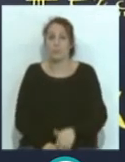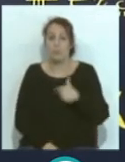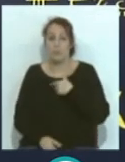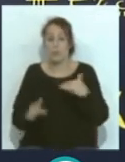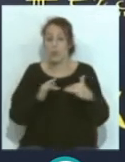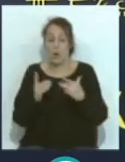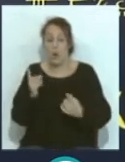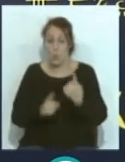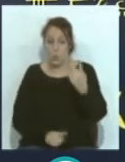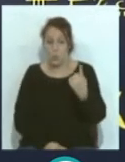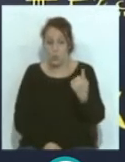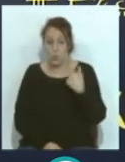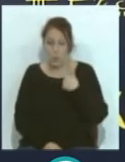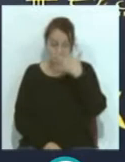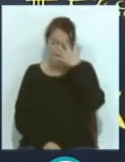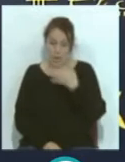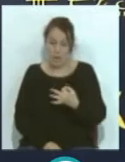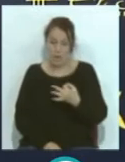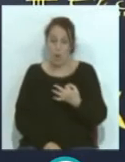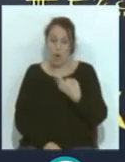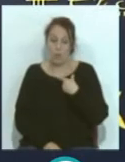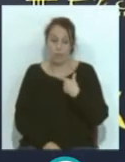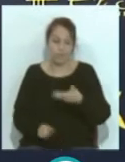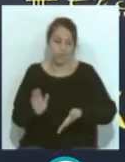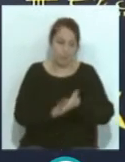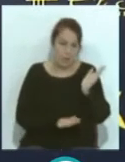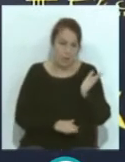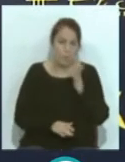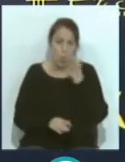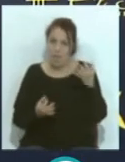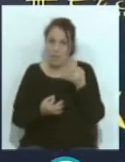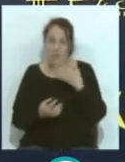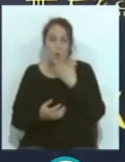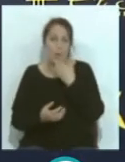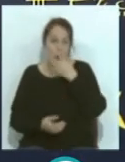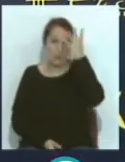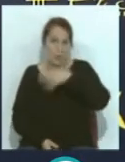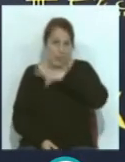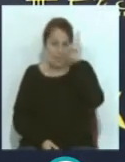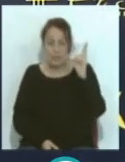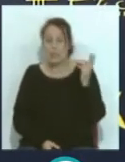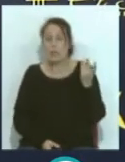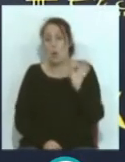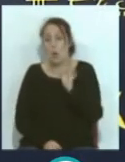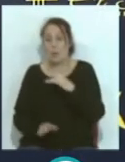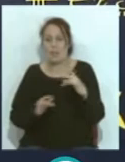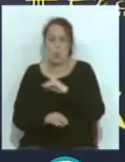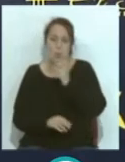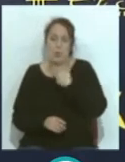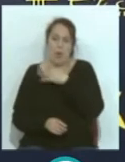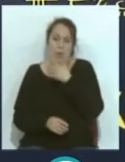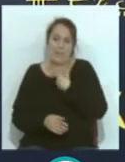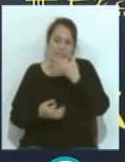algún partido que creía que era Sápol que tenía que salir, como fue el día del Atlético de Madrid y algún otro partido que ahora no recuerdo concretamente cuál era,